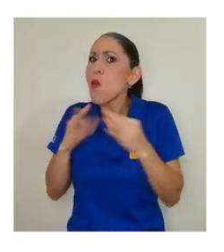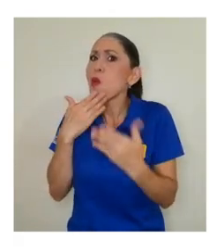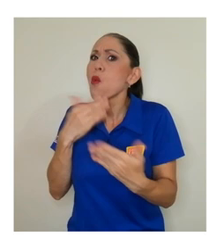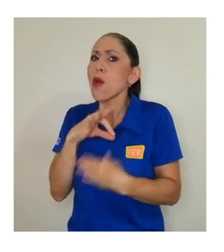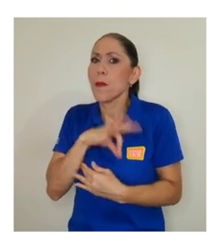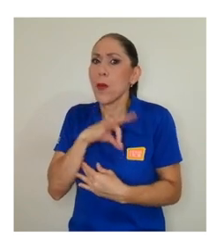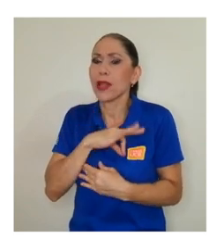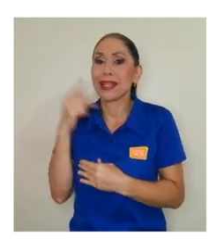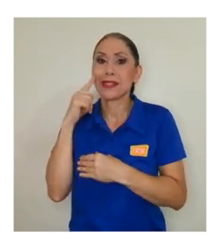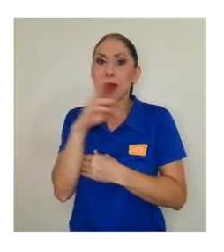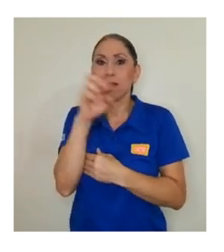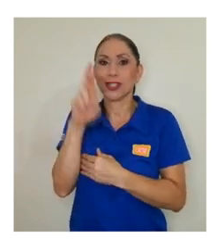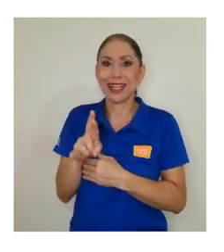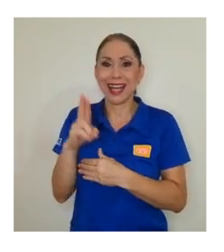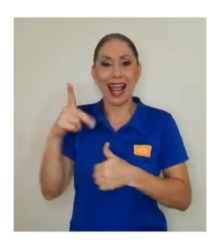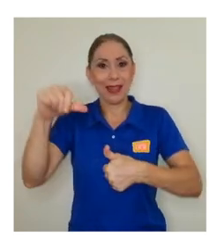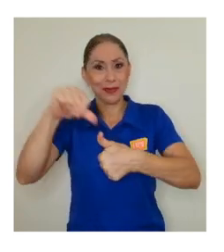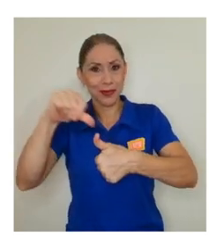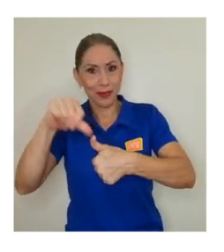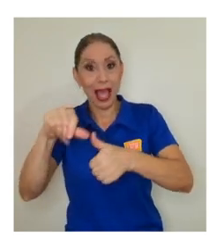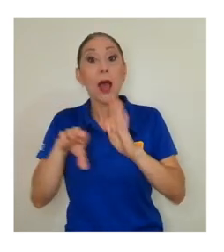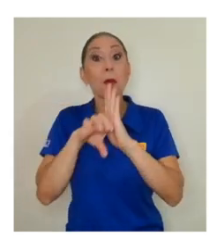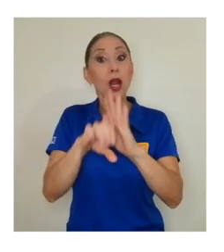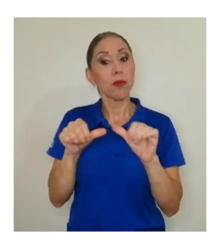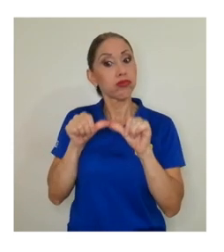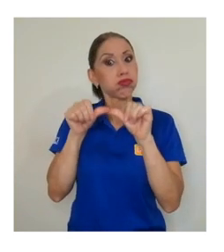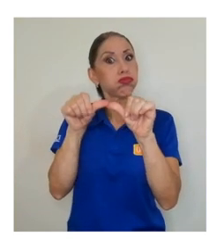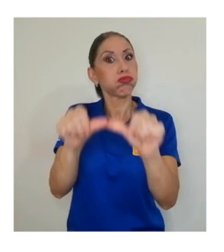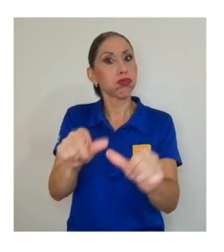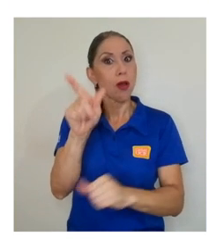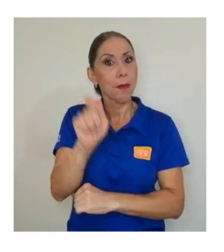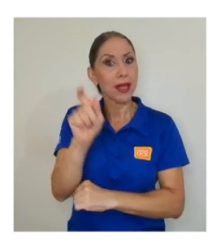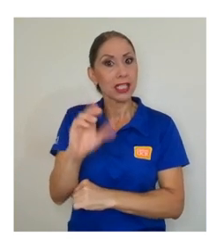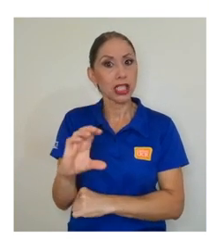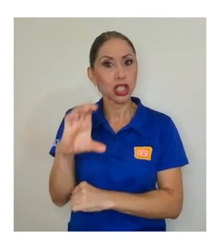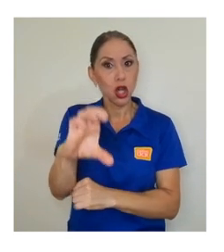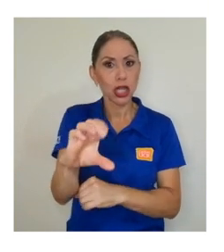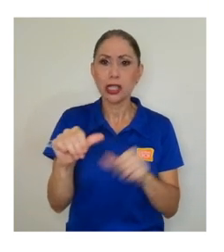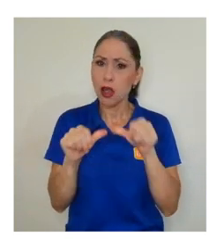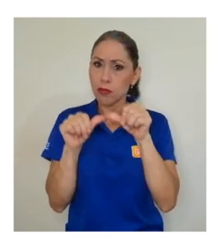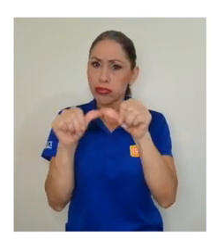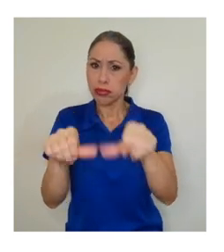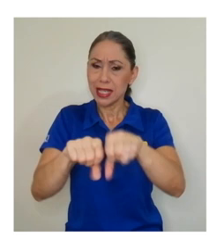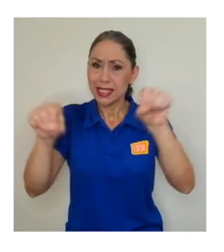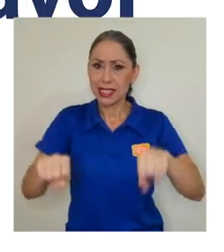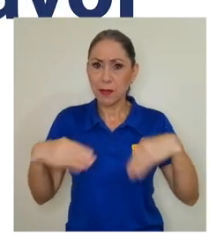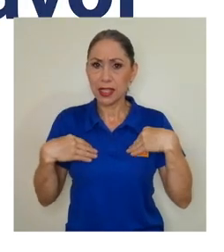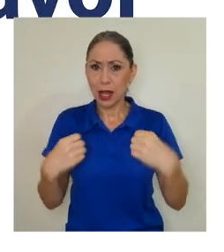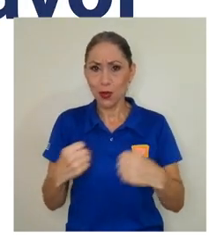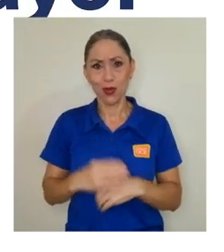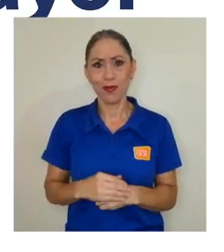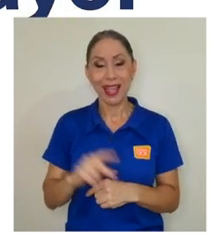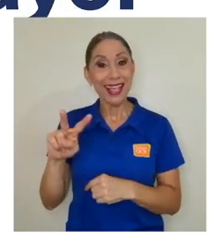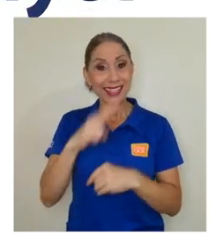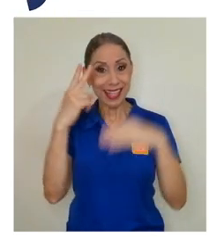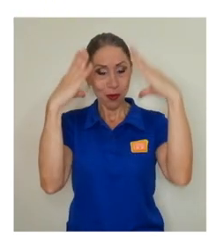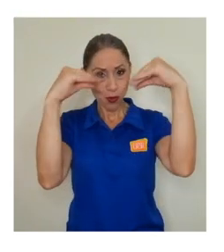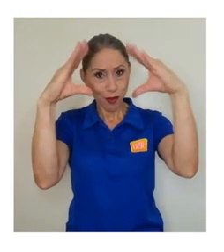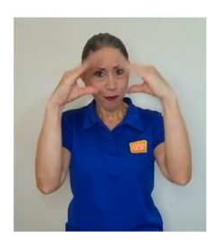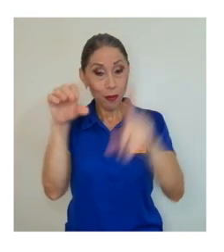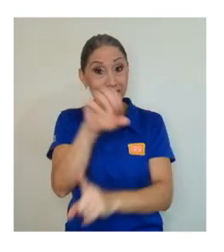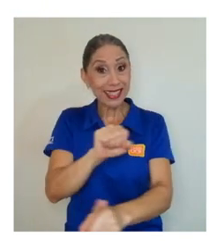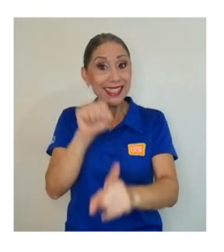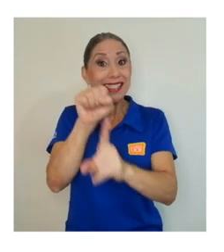y la región, como la sostenibilidad de las pensiones, la sostenibilidad del sistema de salud, el segundo informe